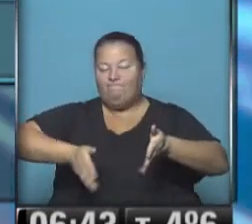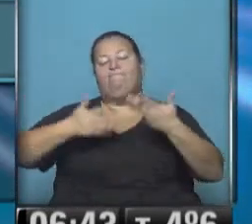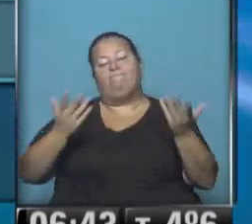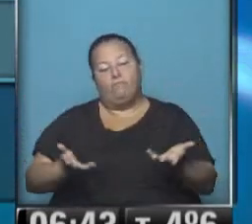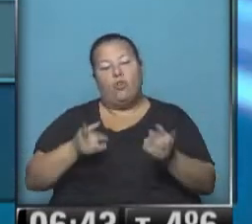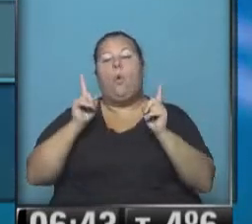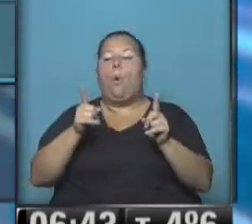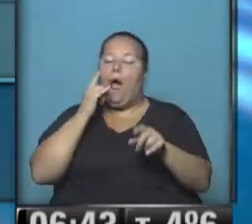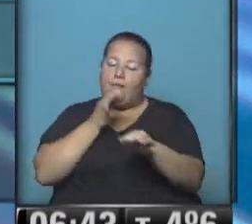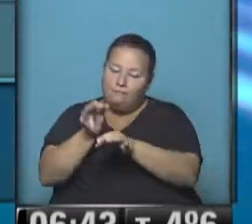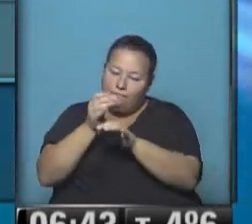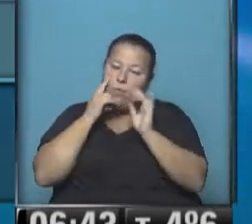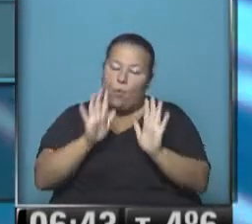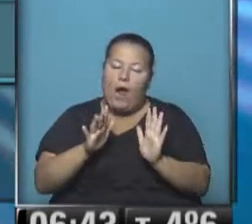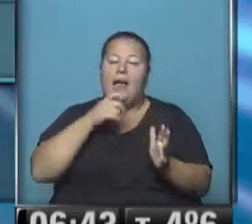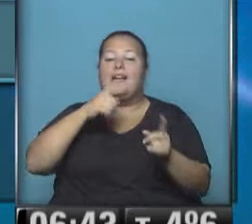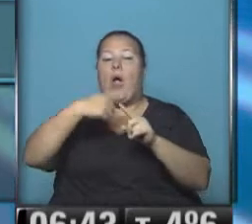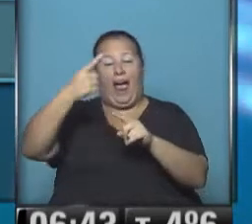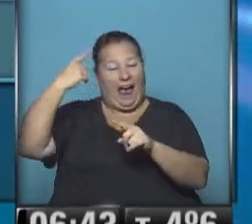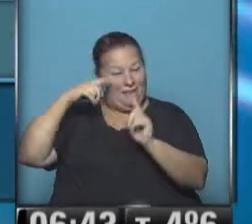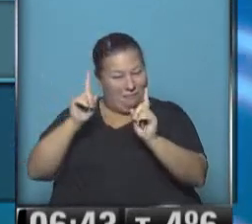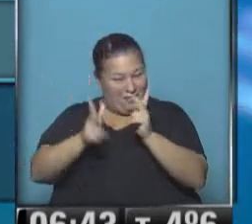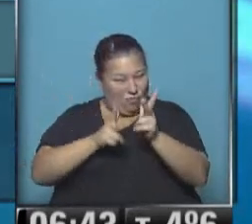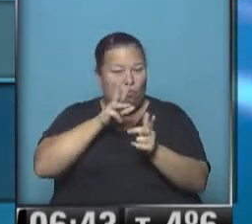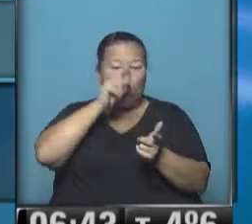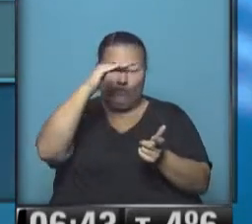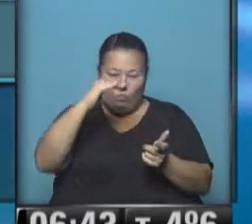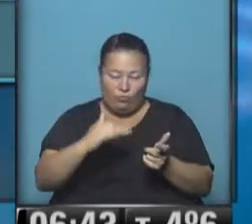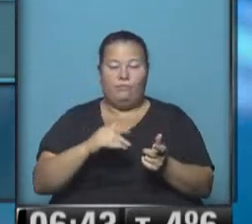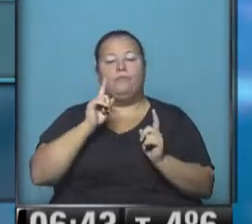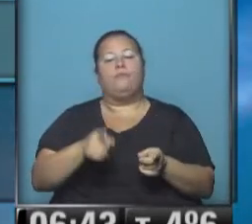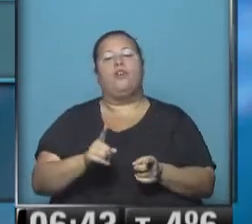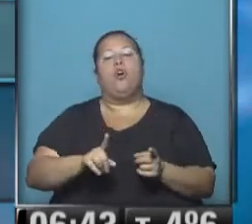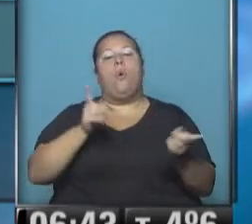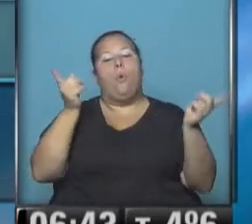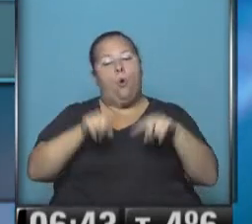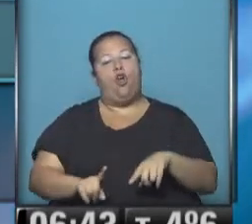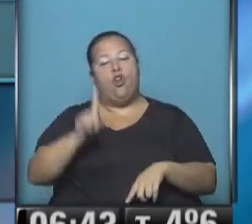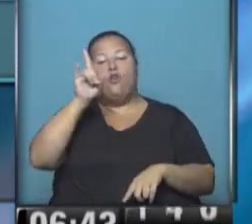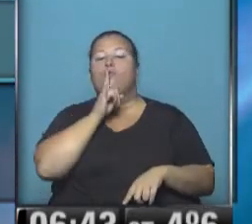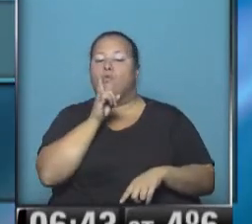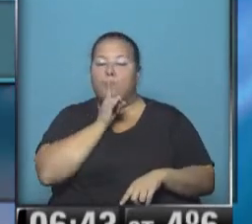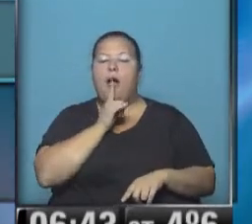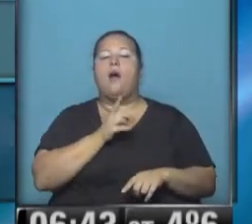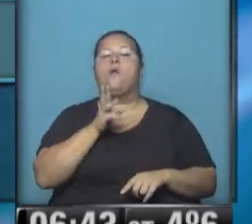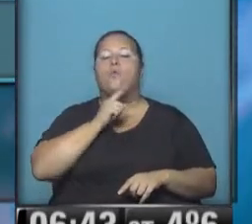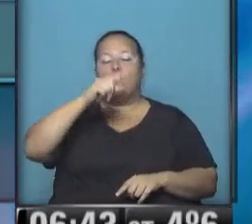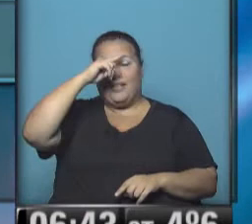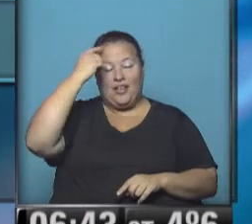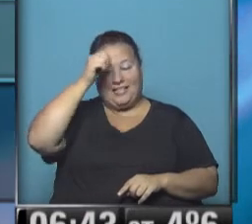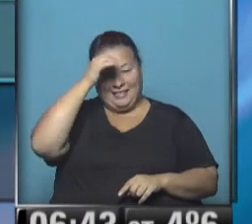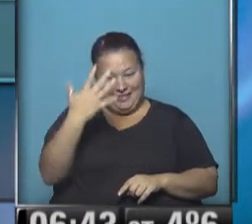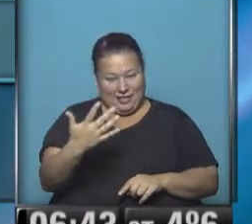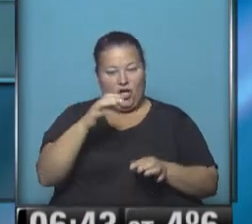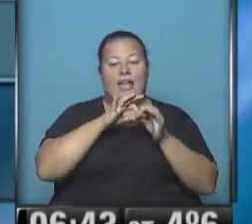supuesto las mismas recomendaciones que en los casos anteriores. Volvemos al norte y nos vamos a Tucumán, Ruta Nacional 65, del